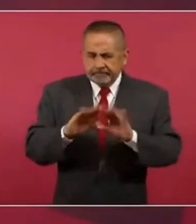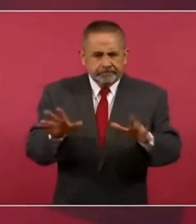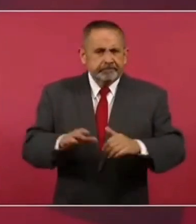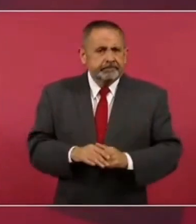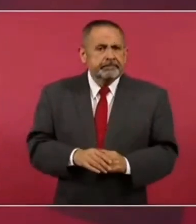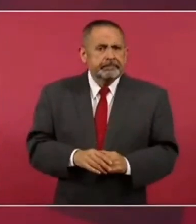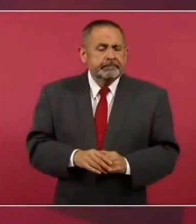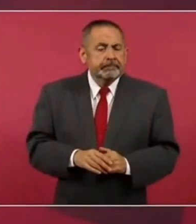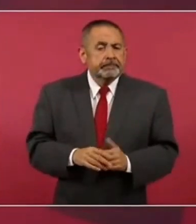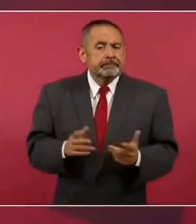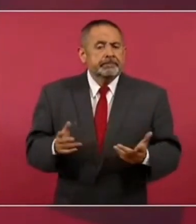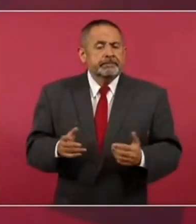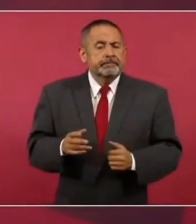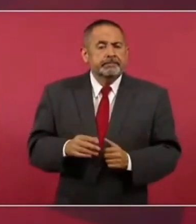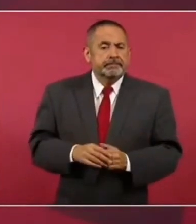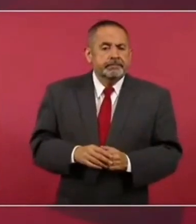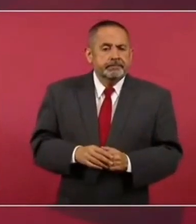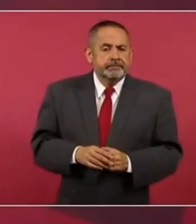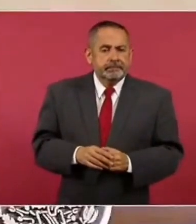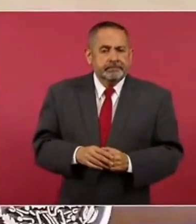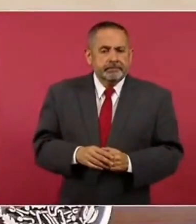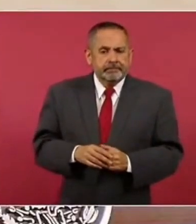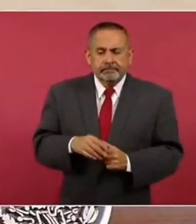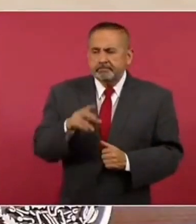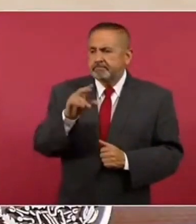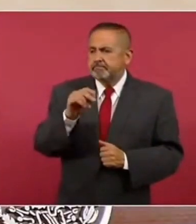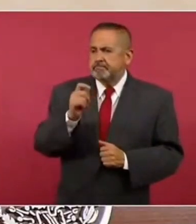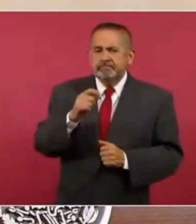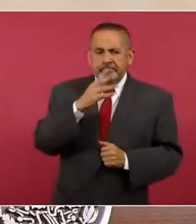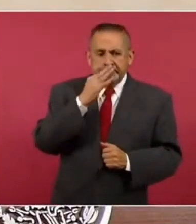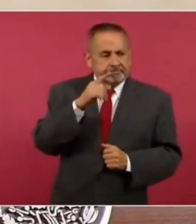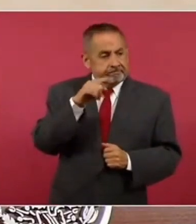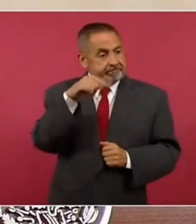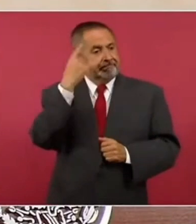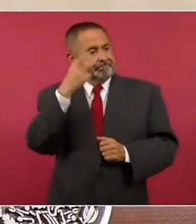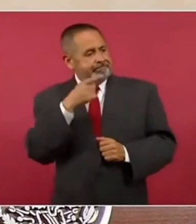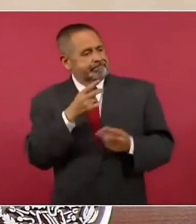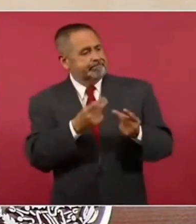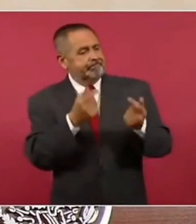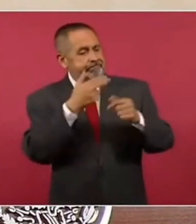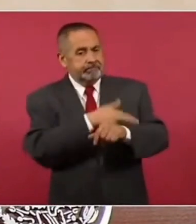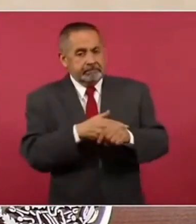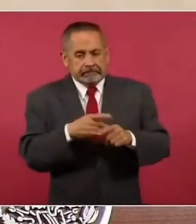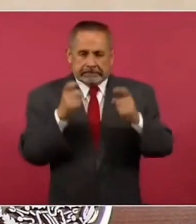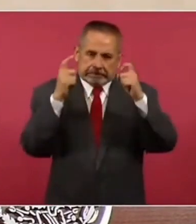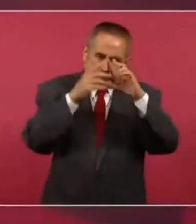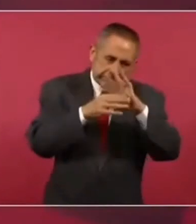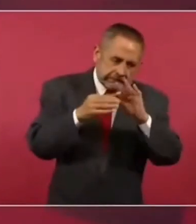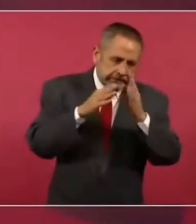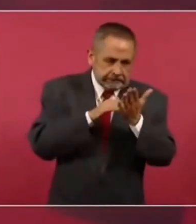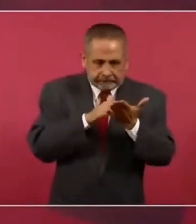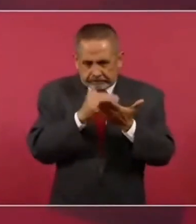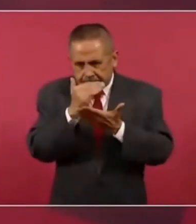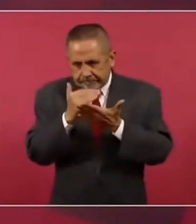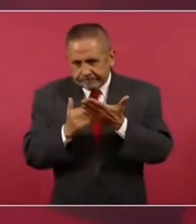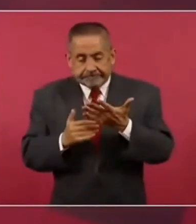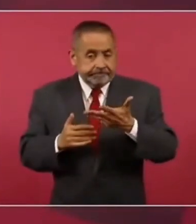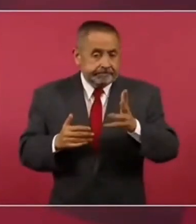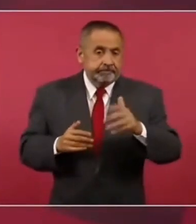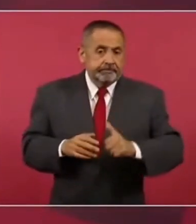no es un asunto fácil, es muy complicado, porque